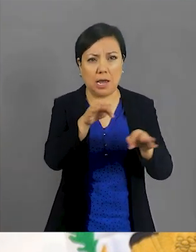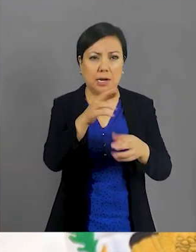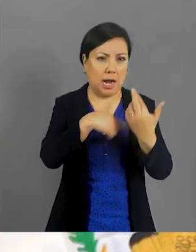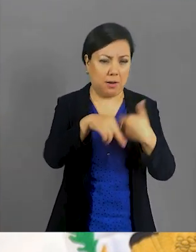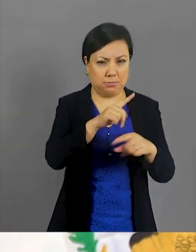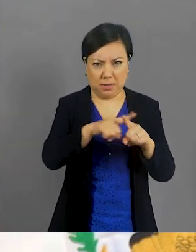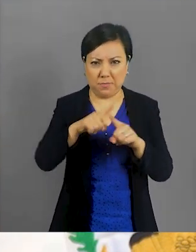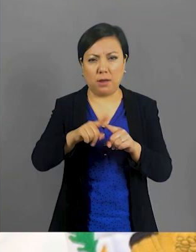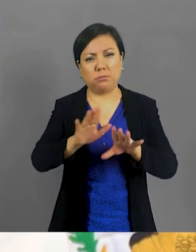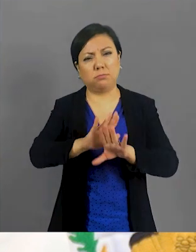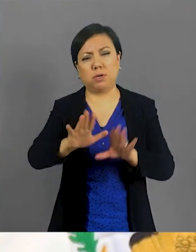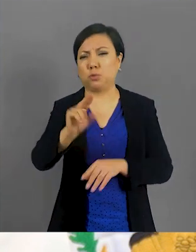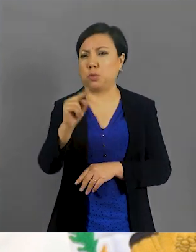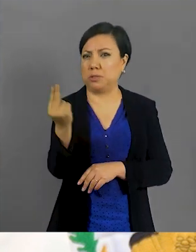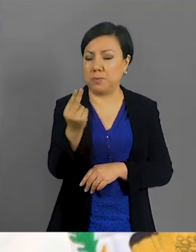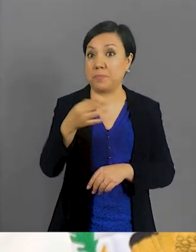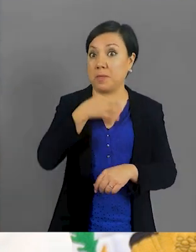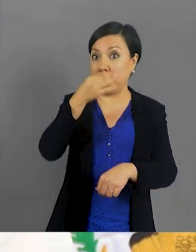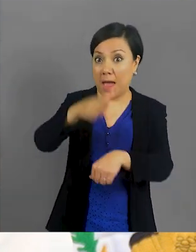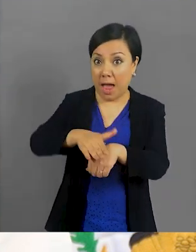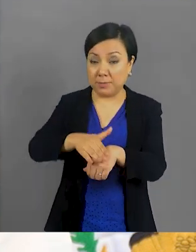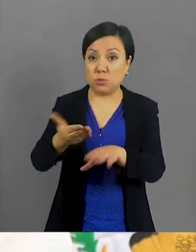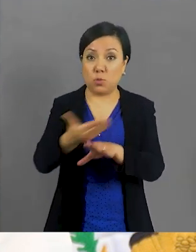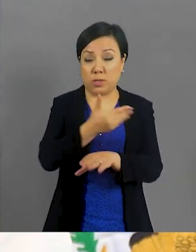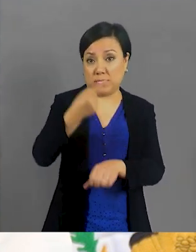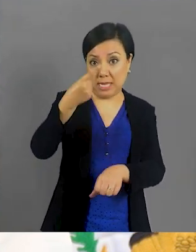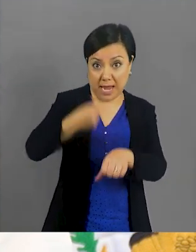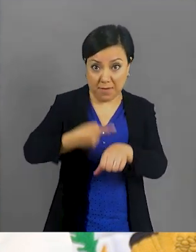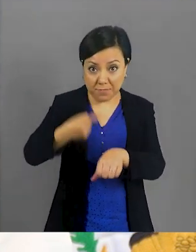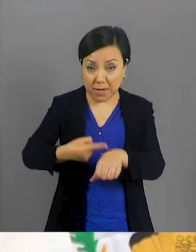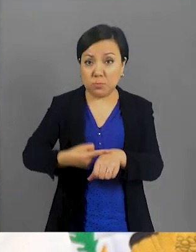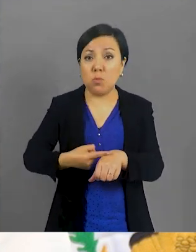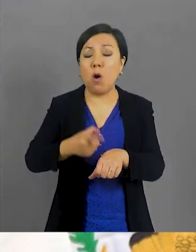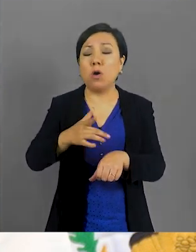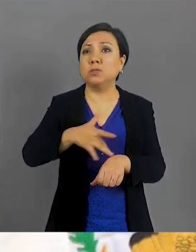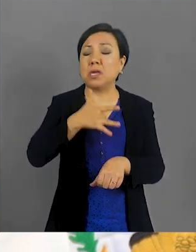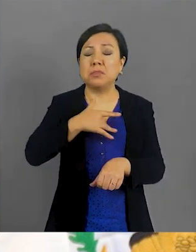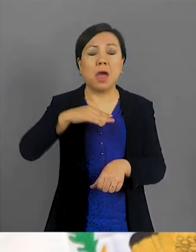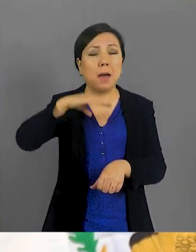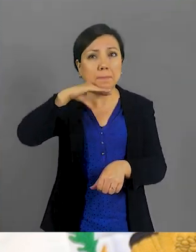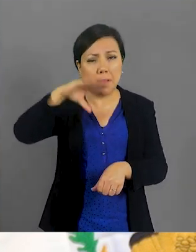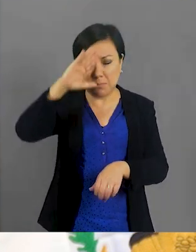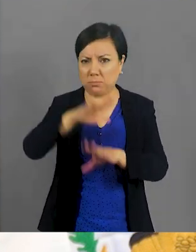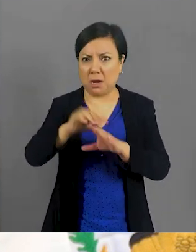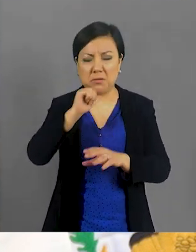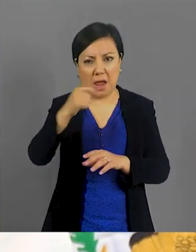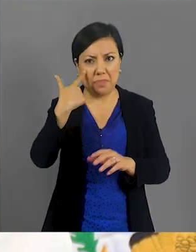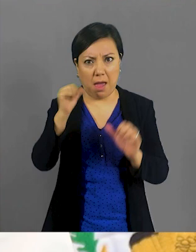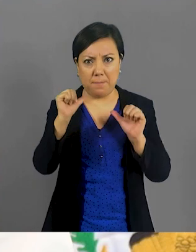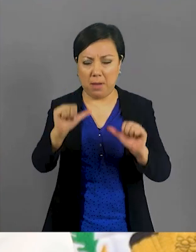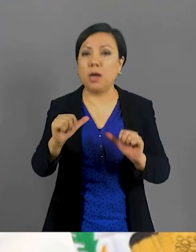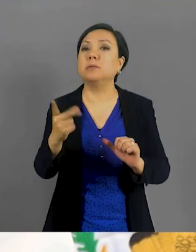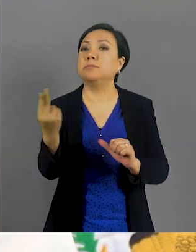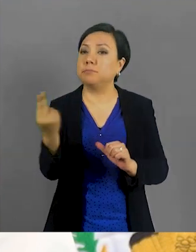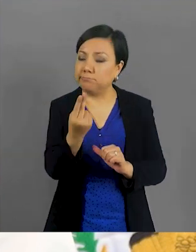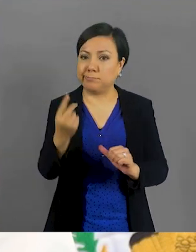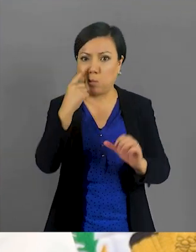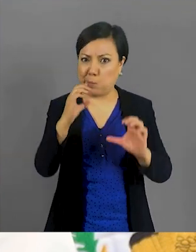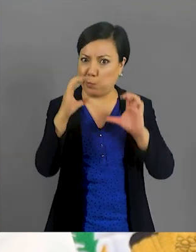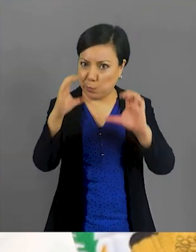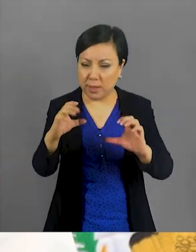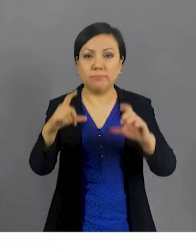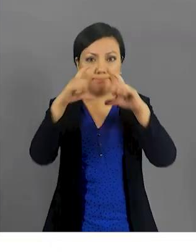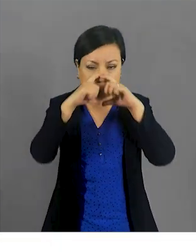Sin embargo, queremos alertarte que, si tuviste la enfermedad, aunque hayas sido asintomático, debes continuar con las medidas de prevención